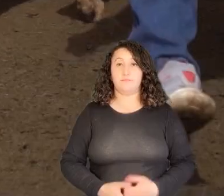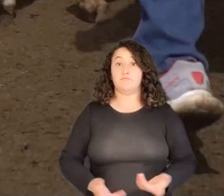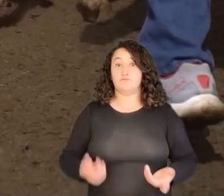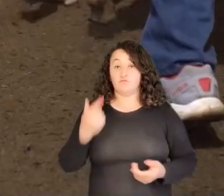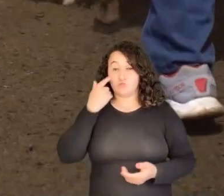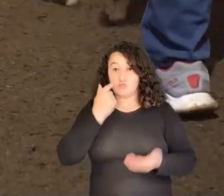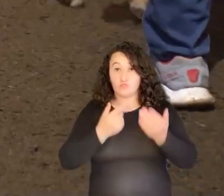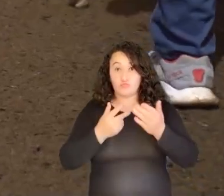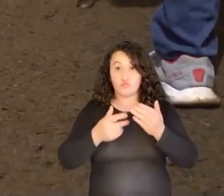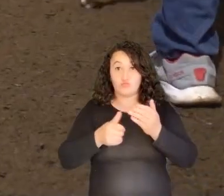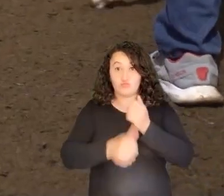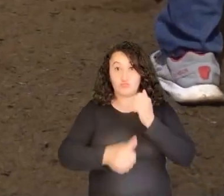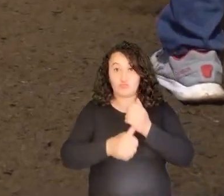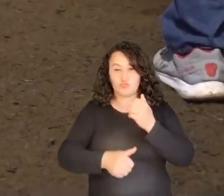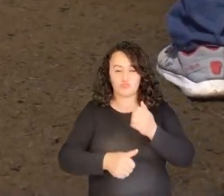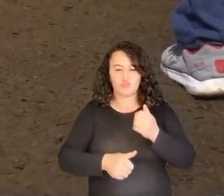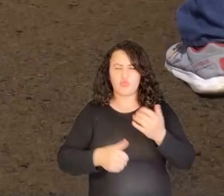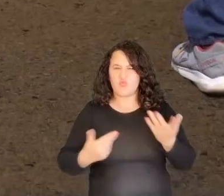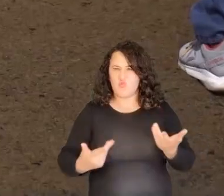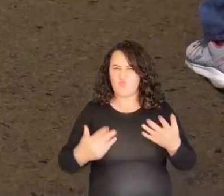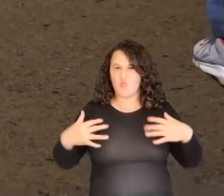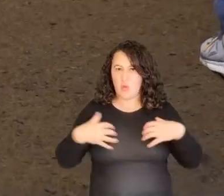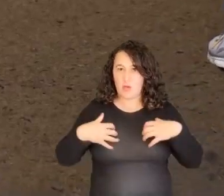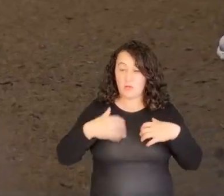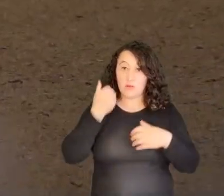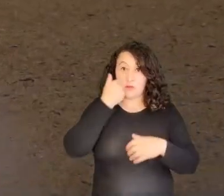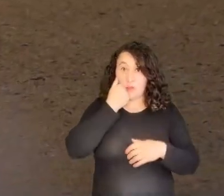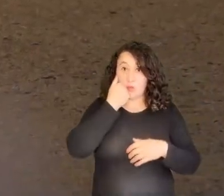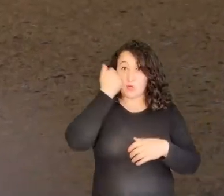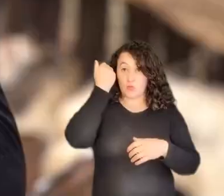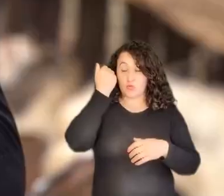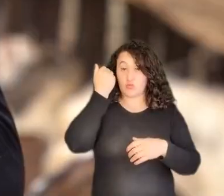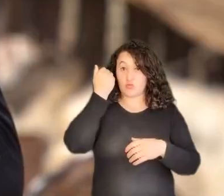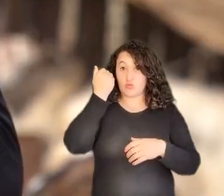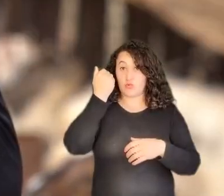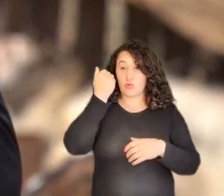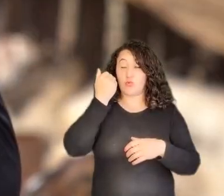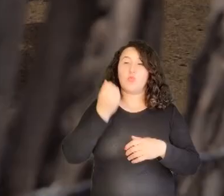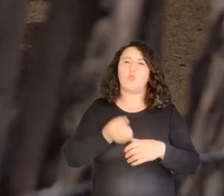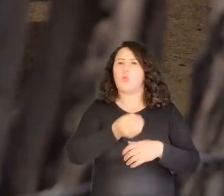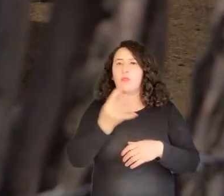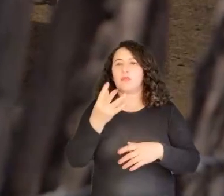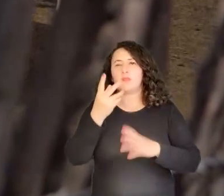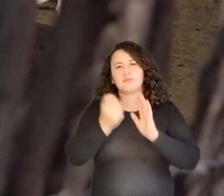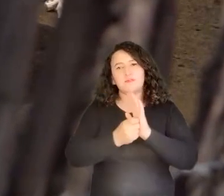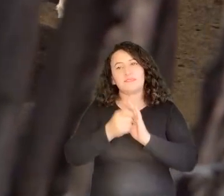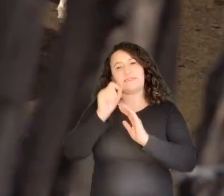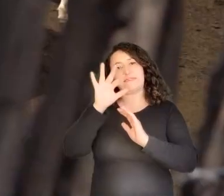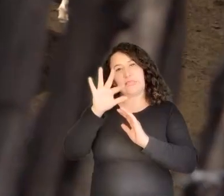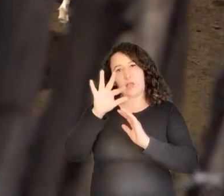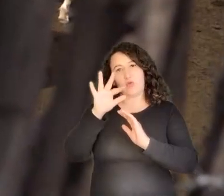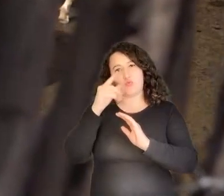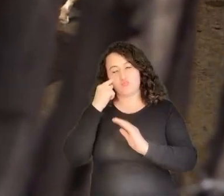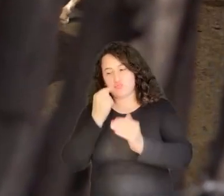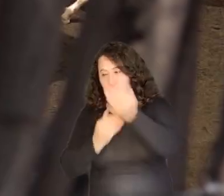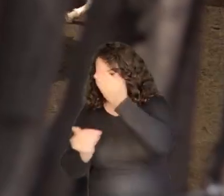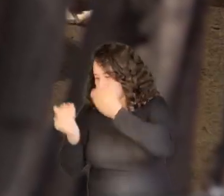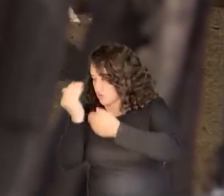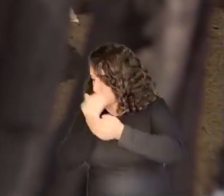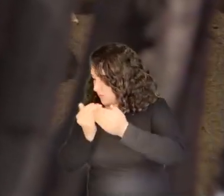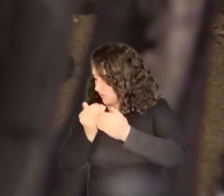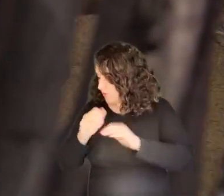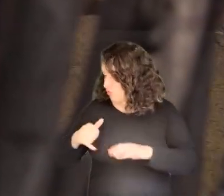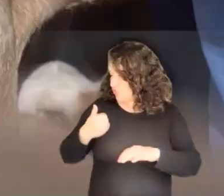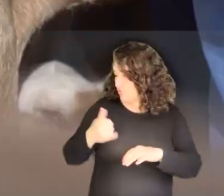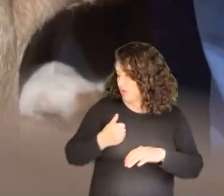Para la muestra de coprológico seleccionamos pool con animales adultos, tomamos 5 muestras de animales adultos y 5 muestras de